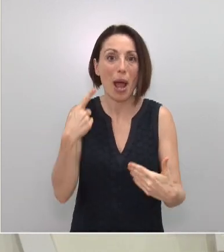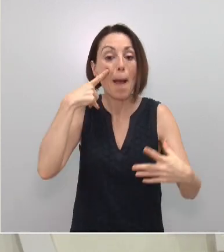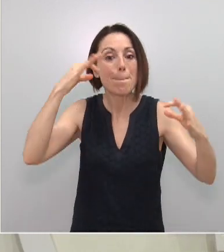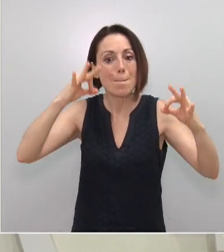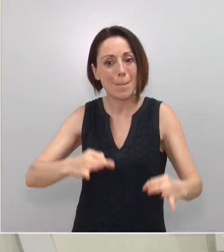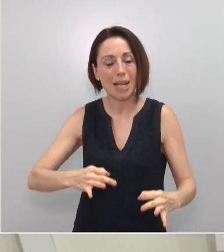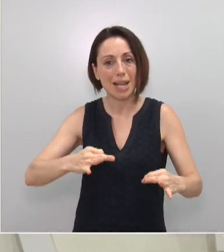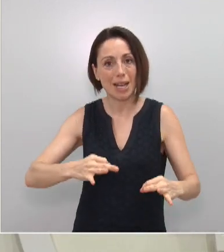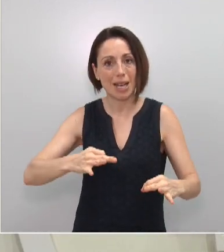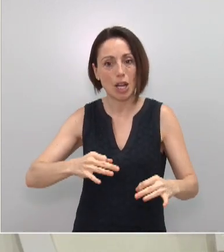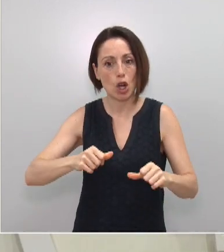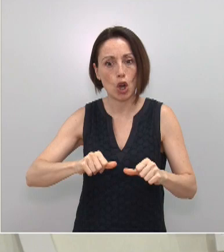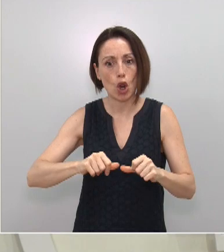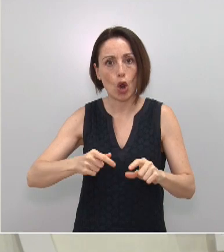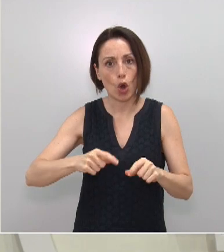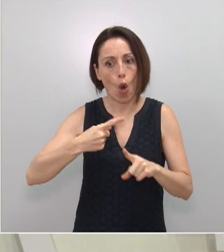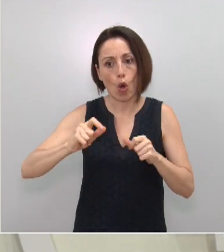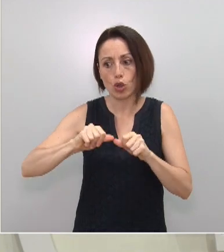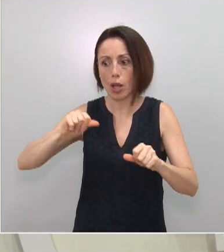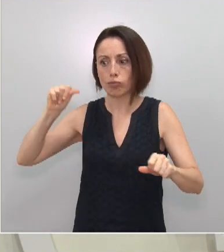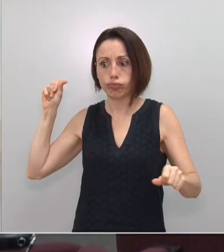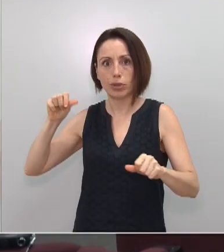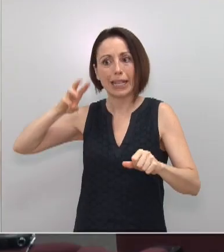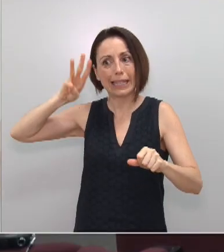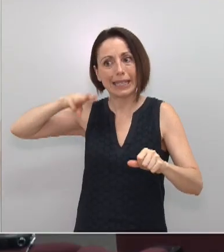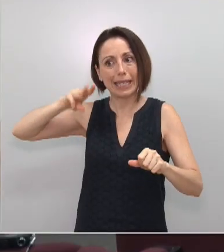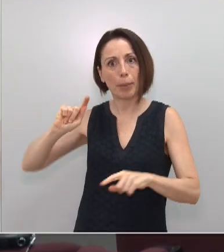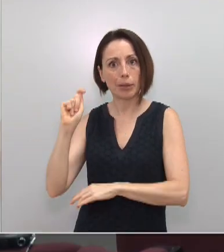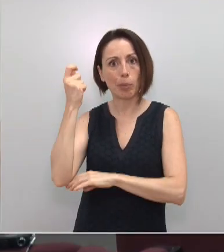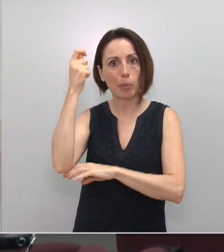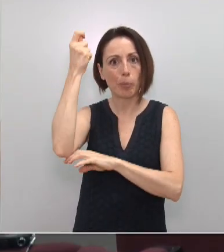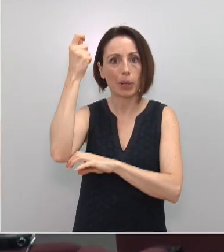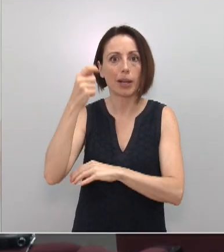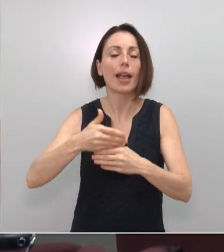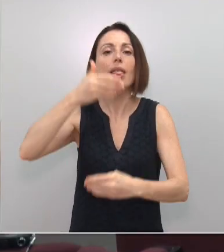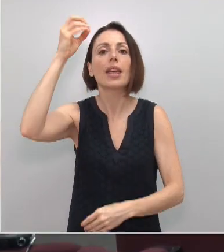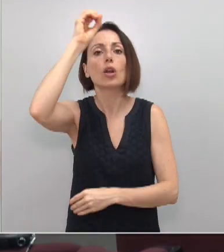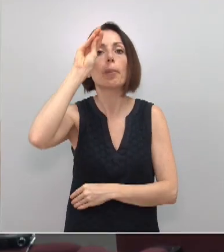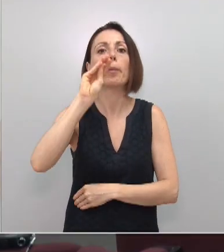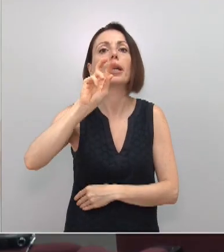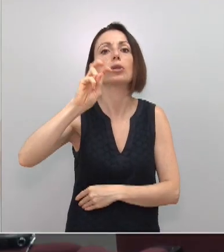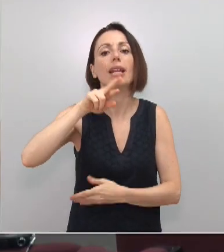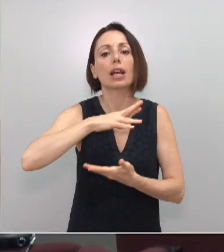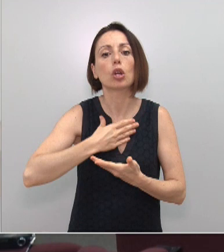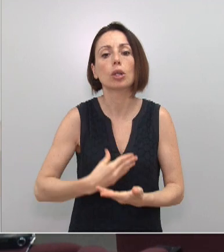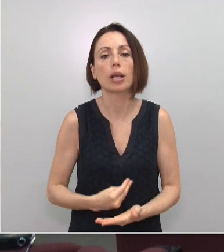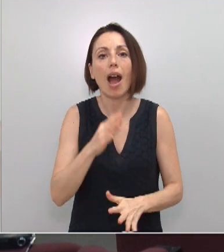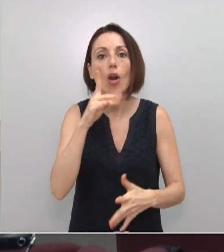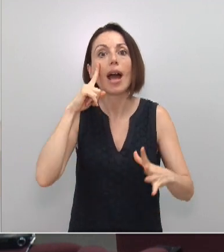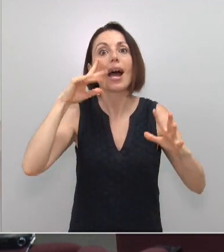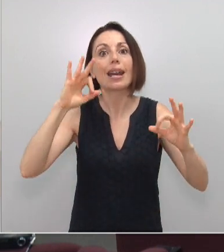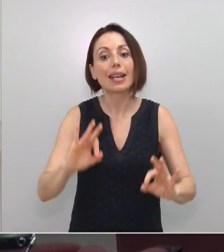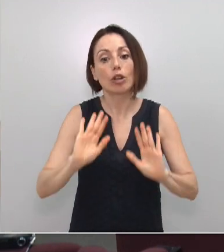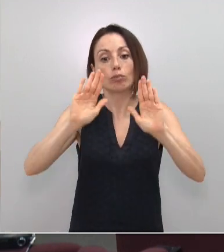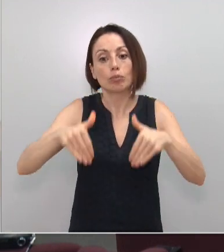riesgo todo lo que hemos conseguido en los últimos tres meses. Otra cuestión del diario La Opinión. ¿Está la región de Murcia en riesgo de